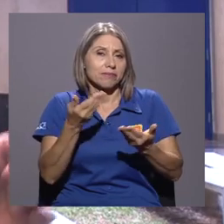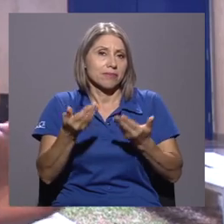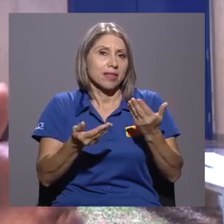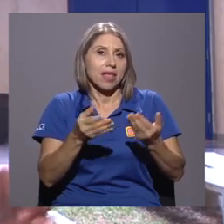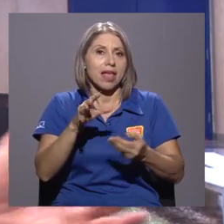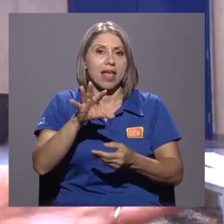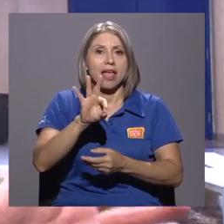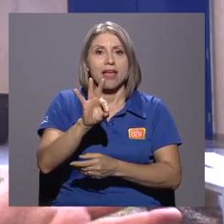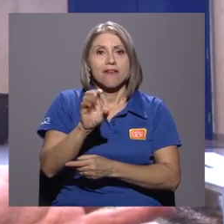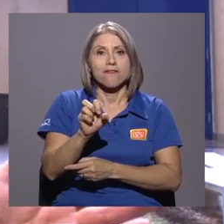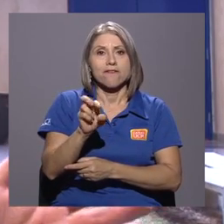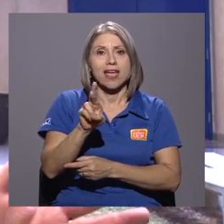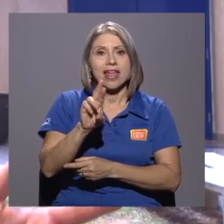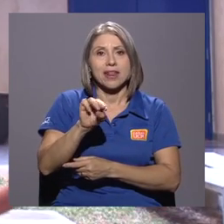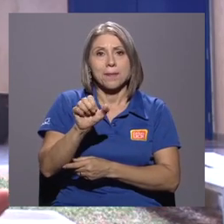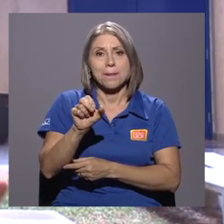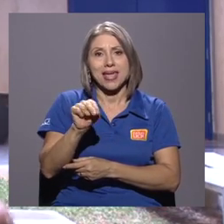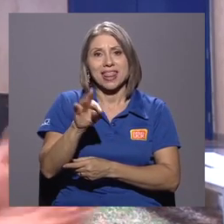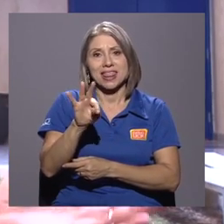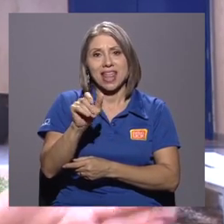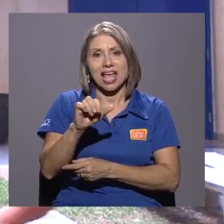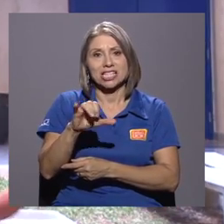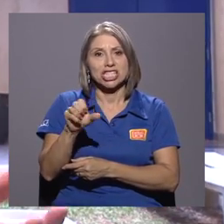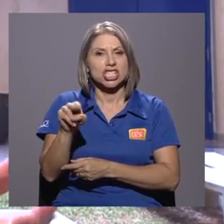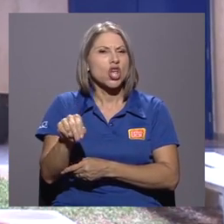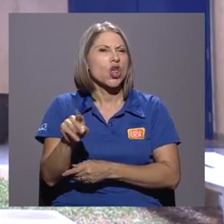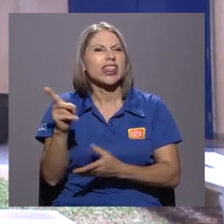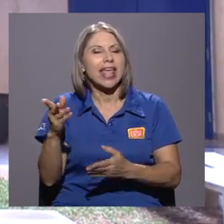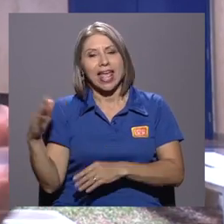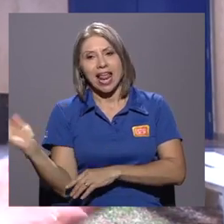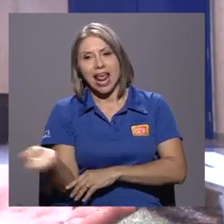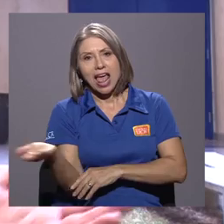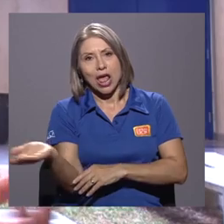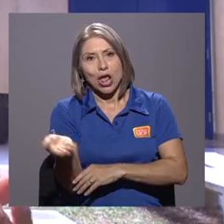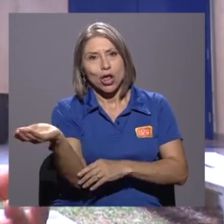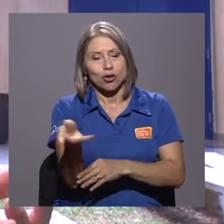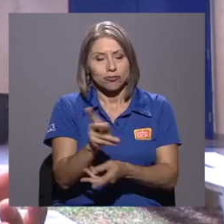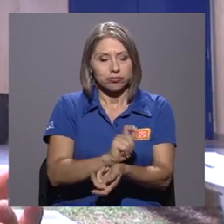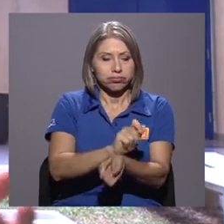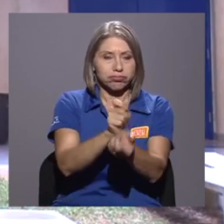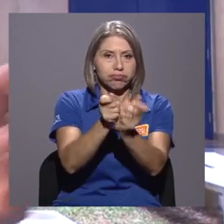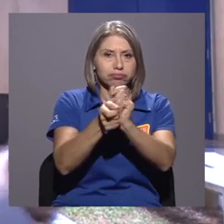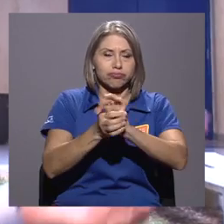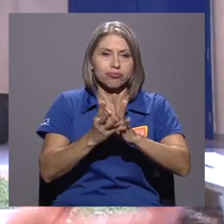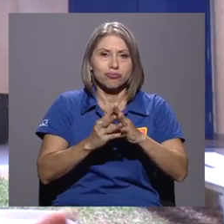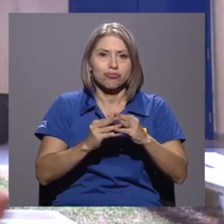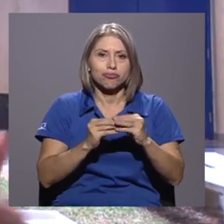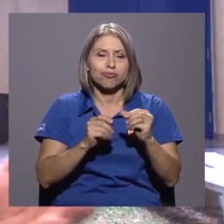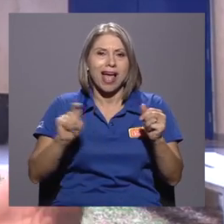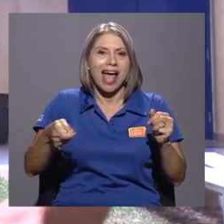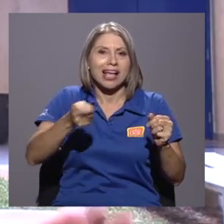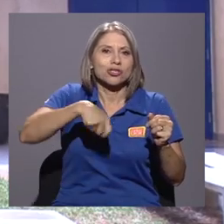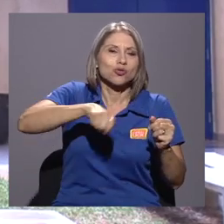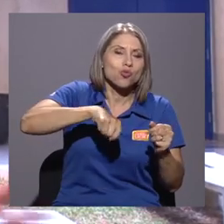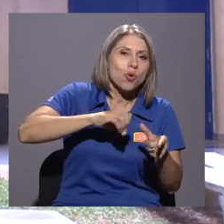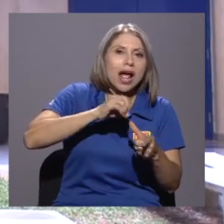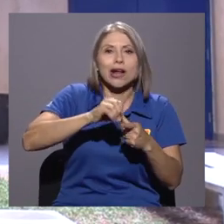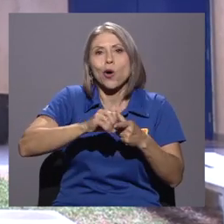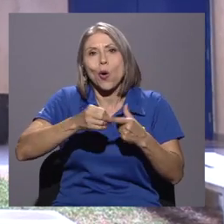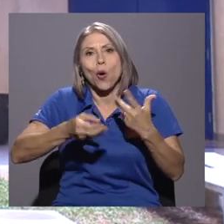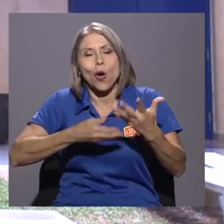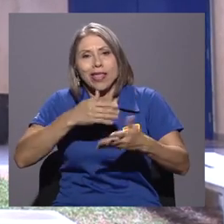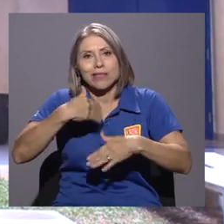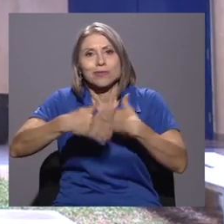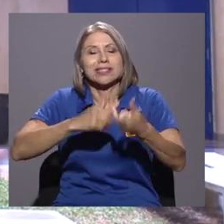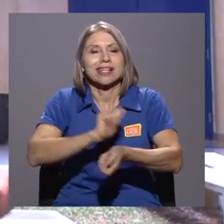azúcar, de la caña o de otro, puede ser que se yo, de la remolacha y demás, en Costa Rica viene